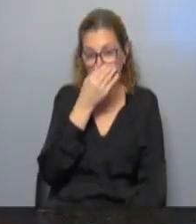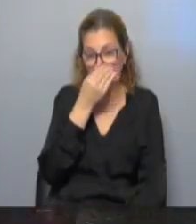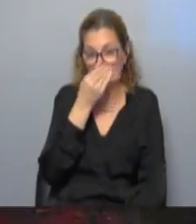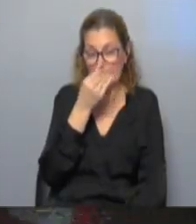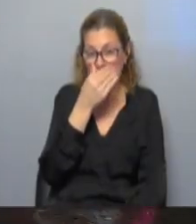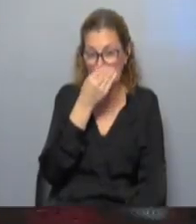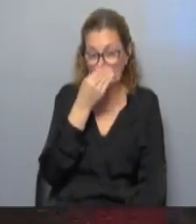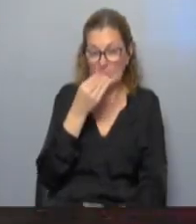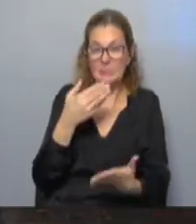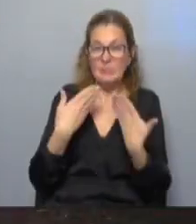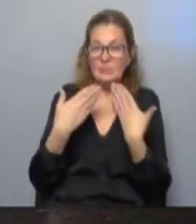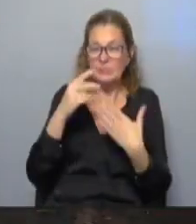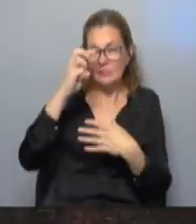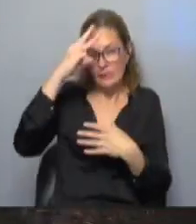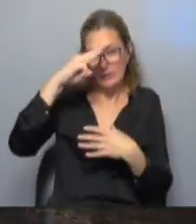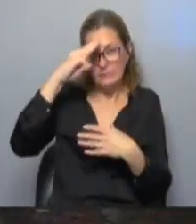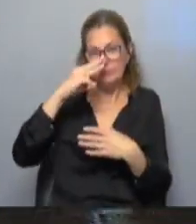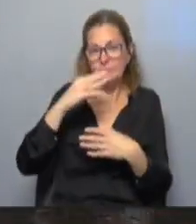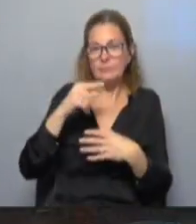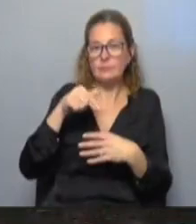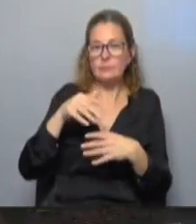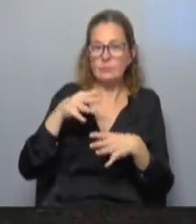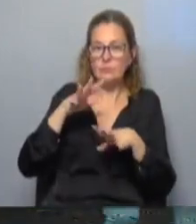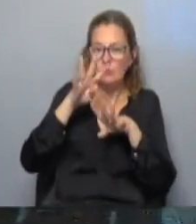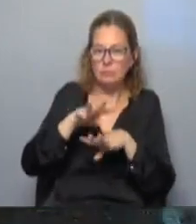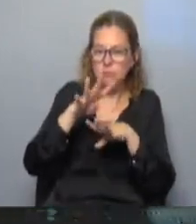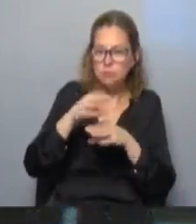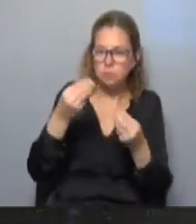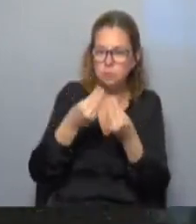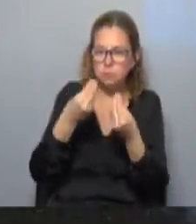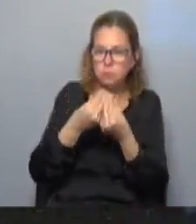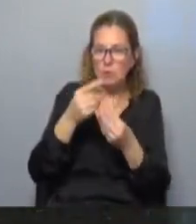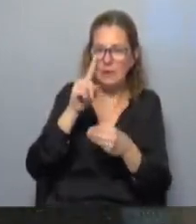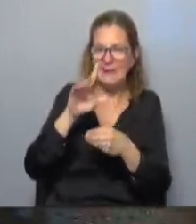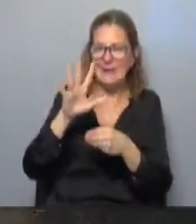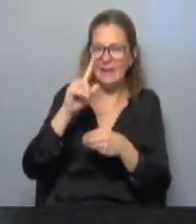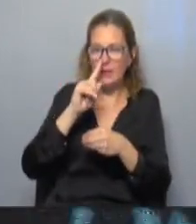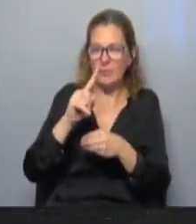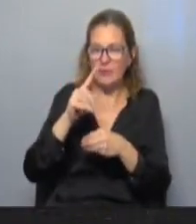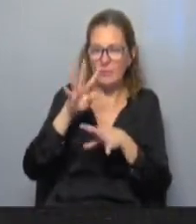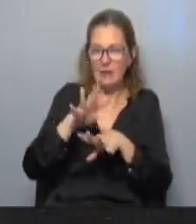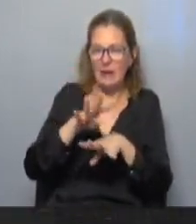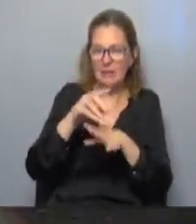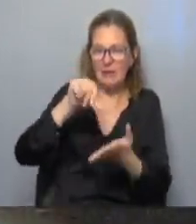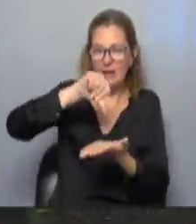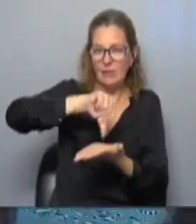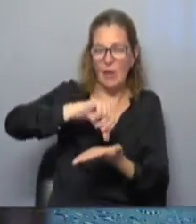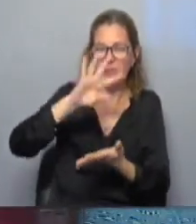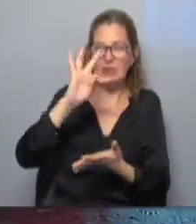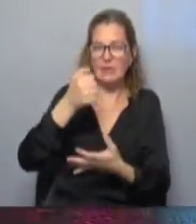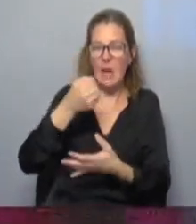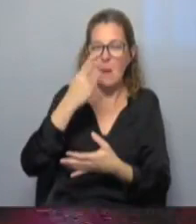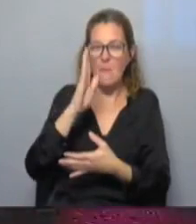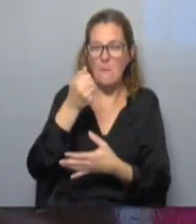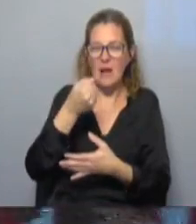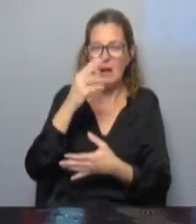y hablando de México partió hoy otra caravana muy numerosa de 15 mil migrantes desde la ciudad de Tapachula una